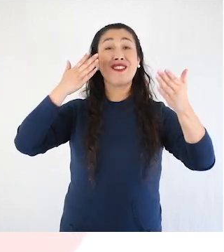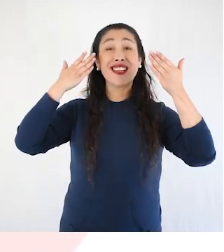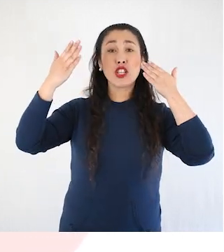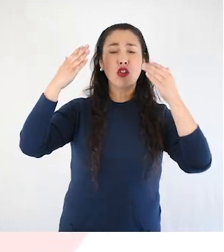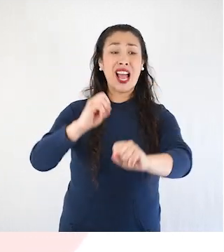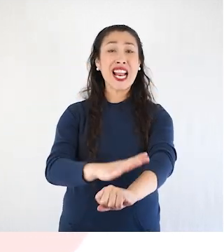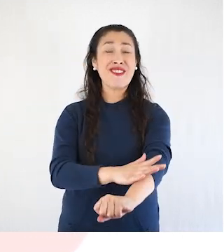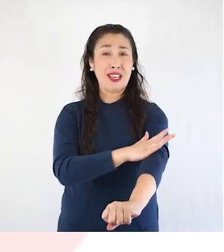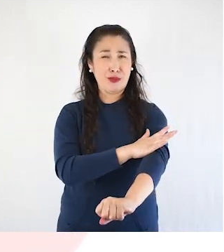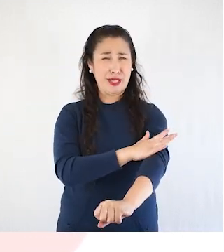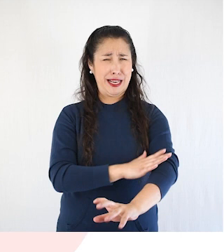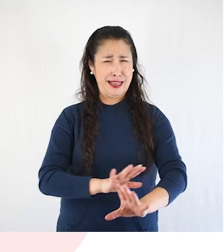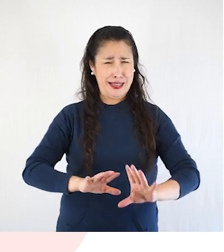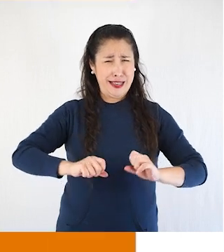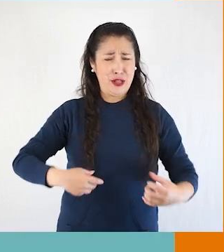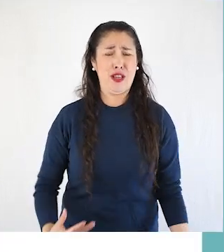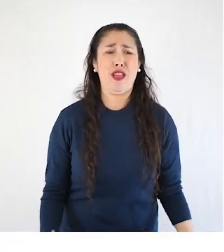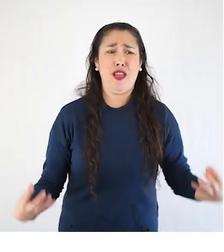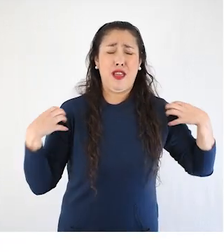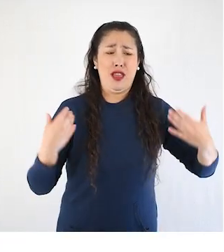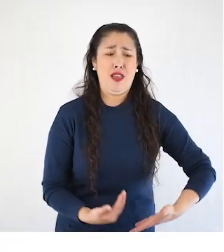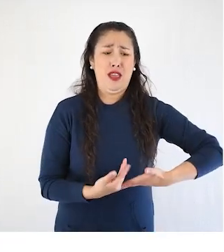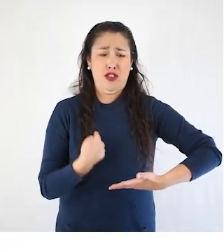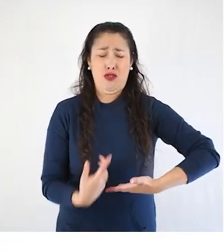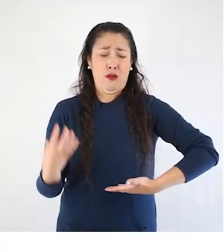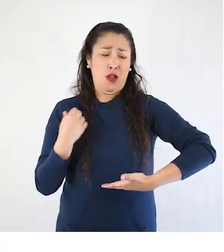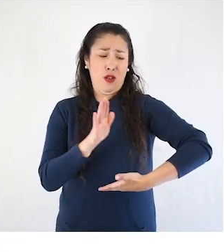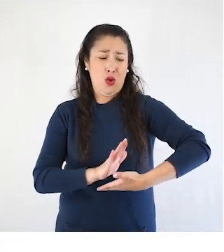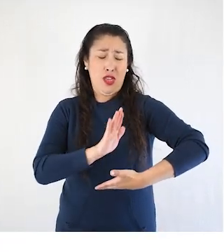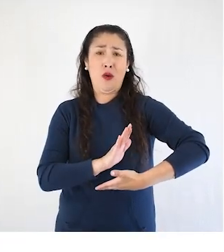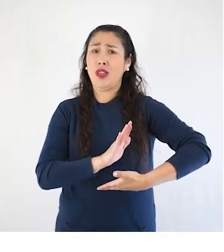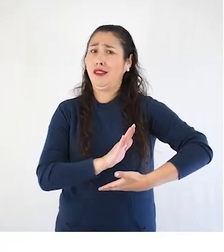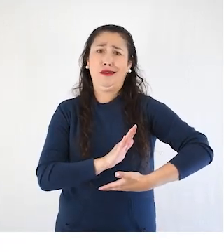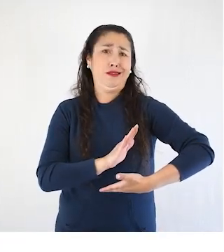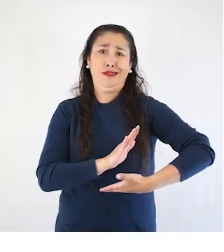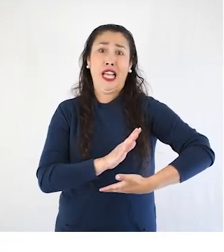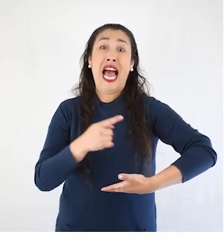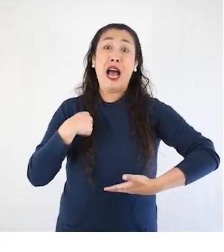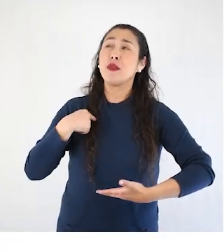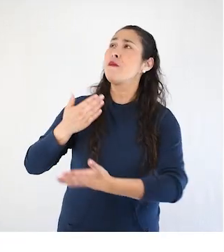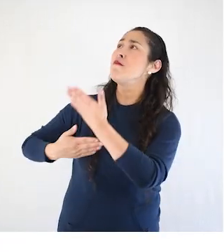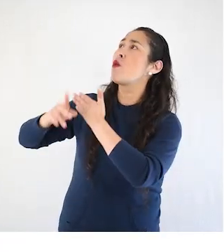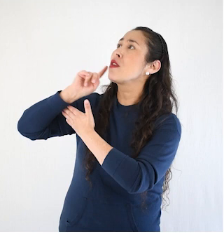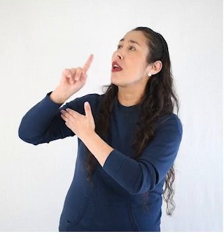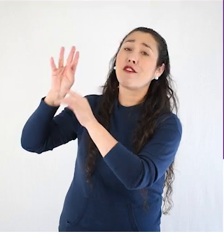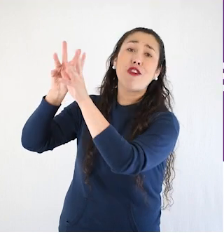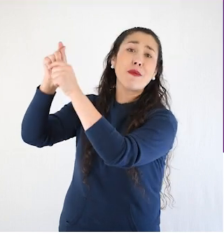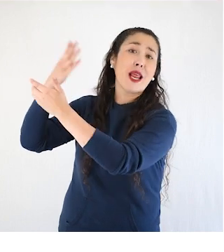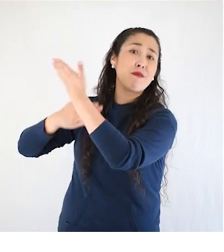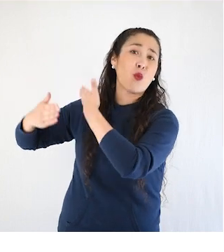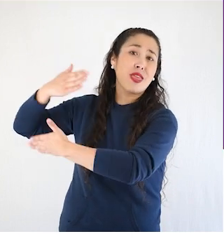A nivel psicológico y emocional, todavía no estamos preparados para hacernos cargo de otra persona. Aún es nuestra familia